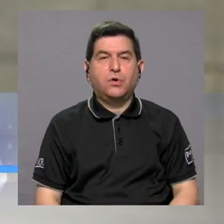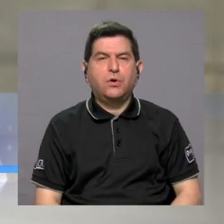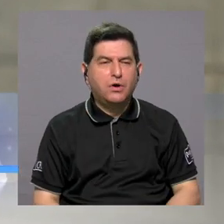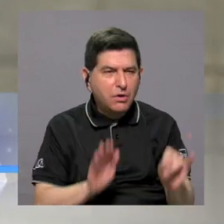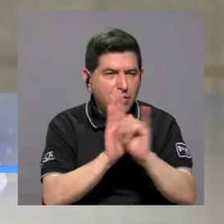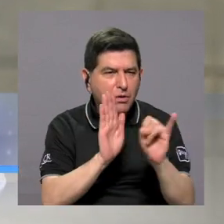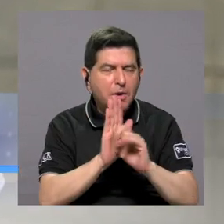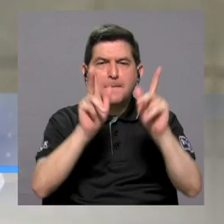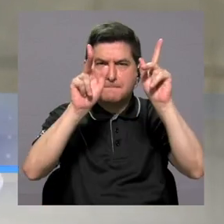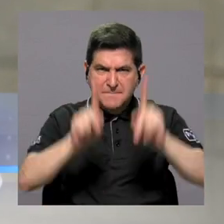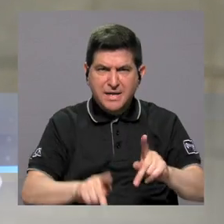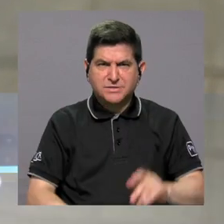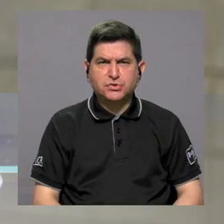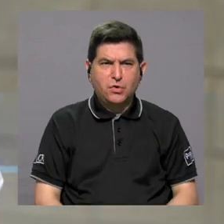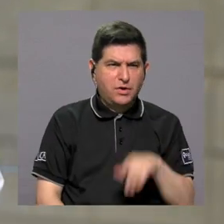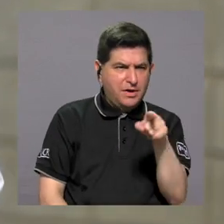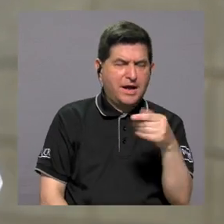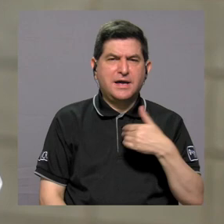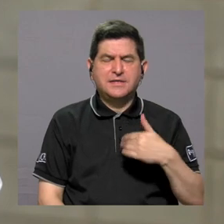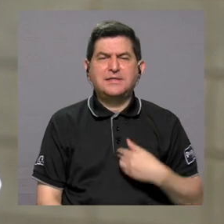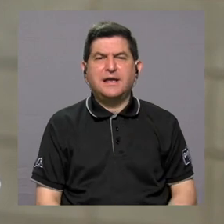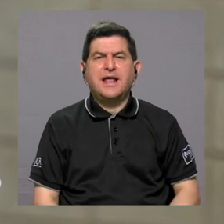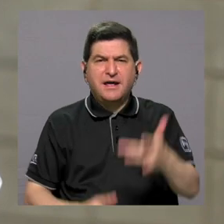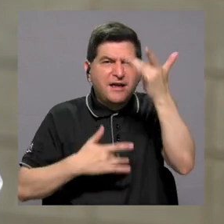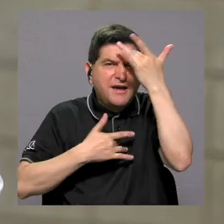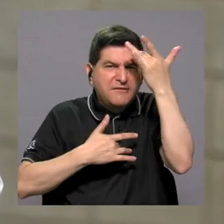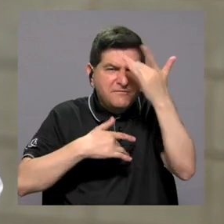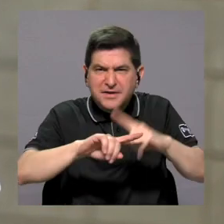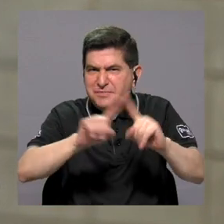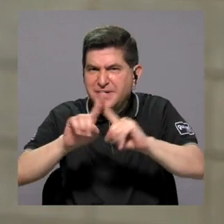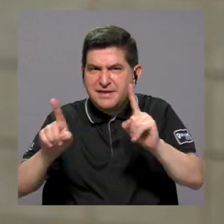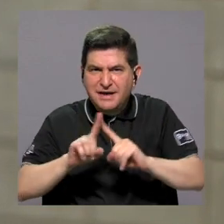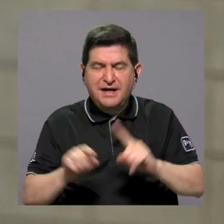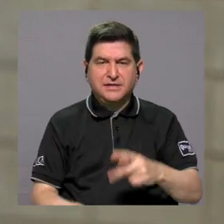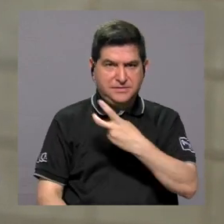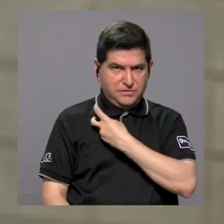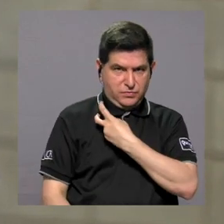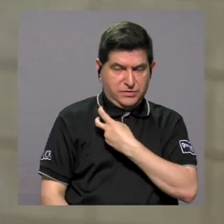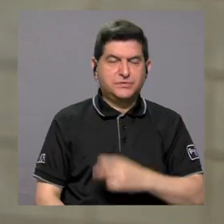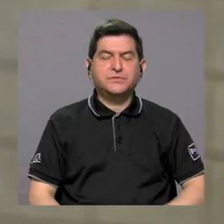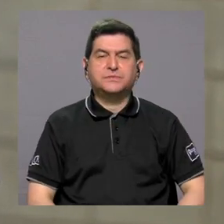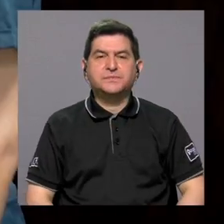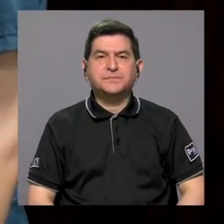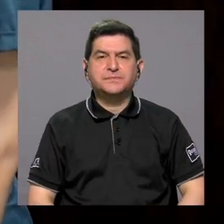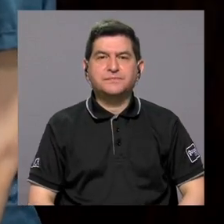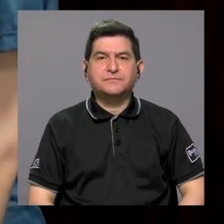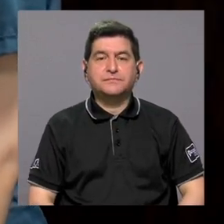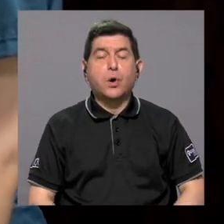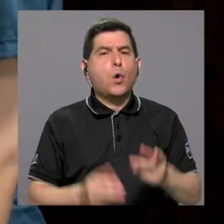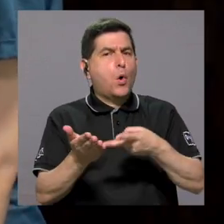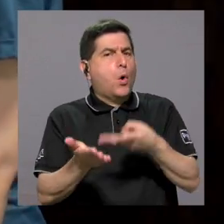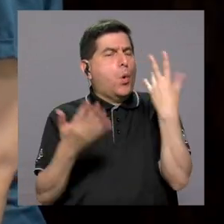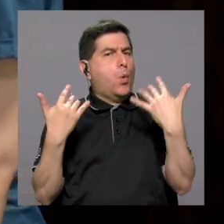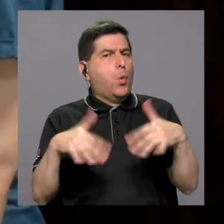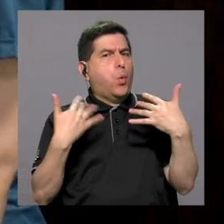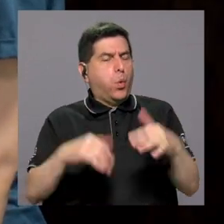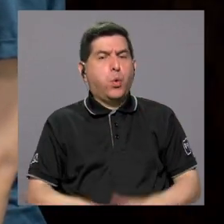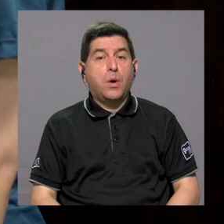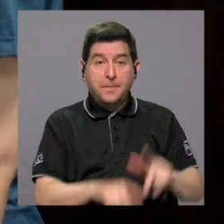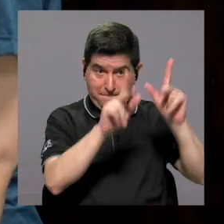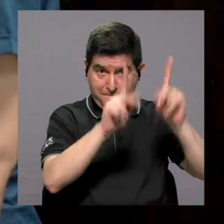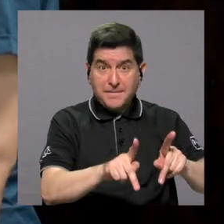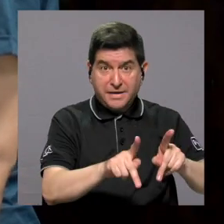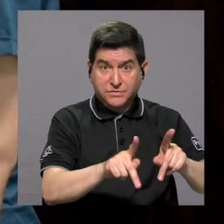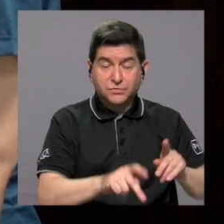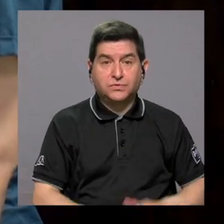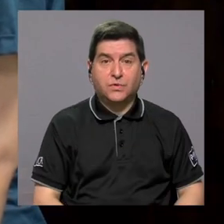identificar si las personas tienen osteoporosis, tienen osteopenia. Es muy valioso tanto para las